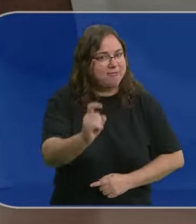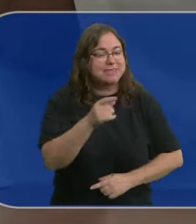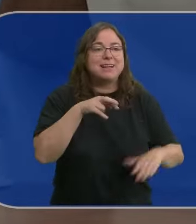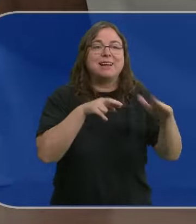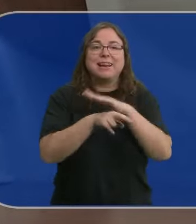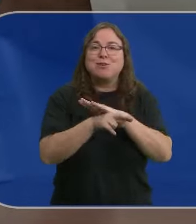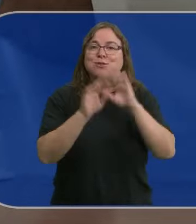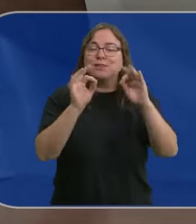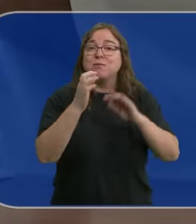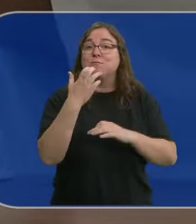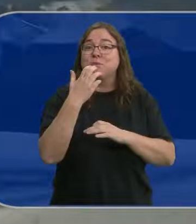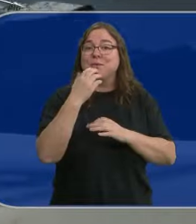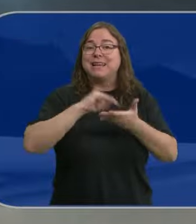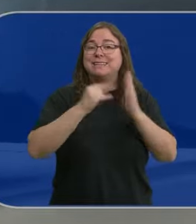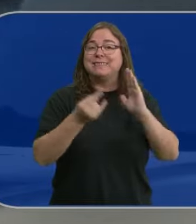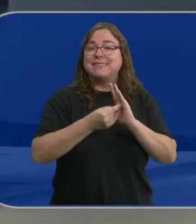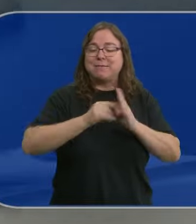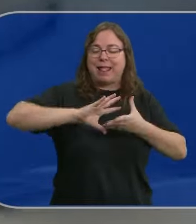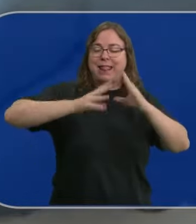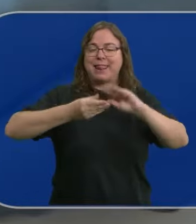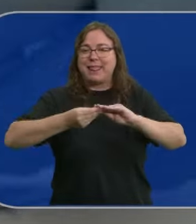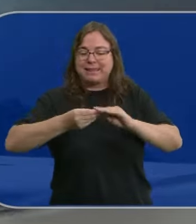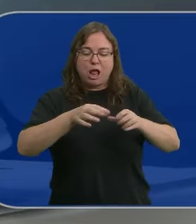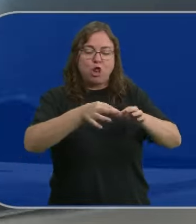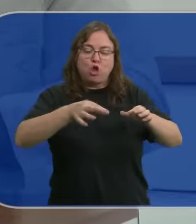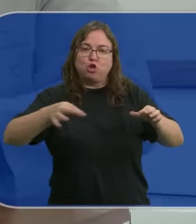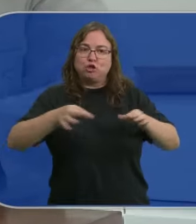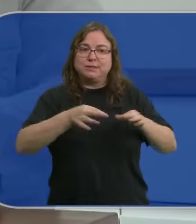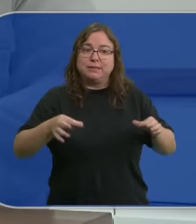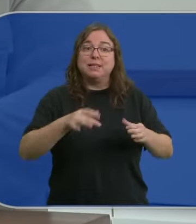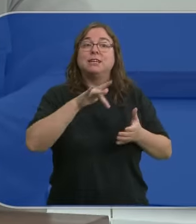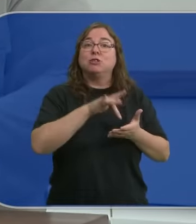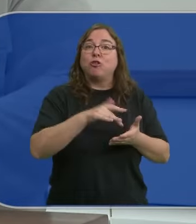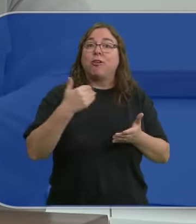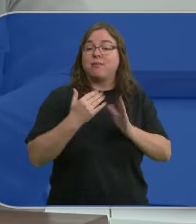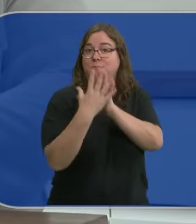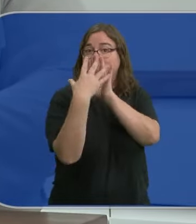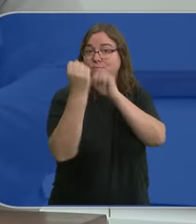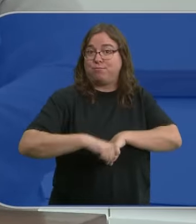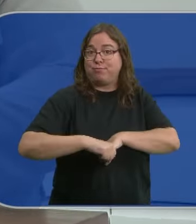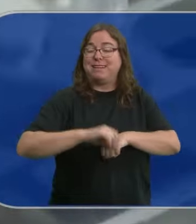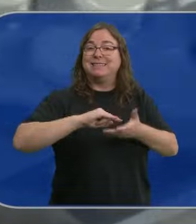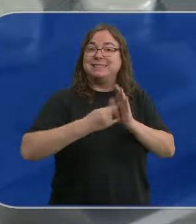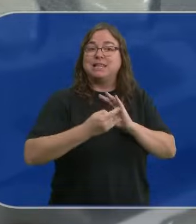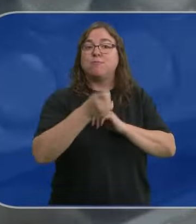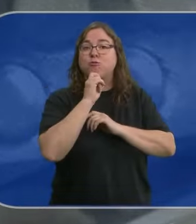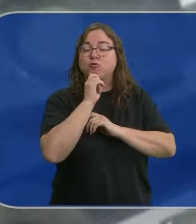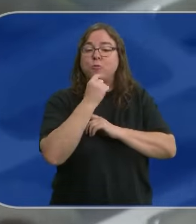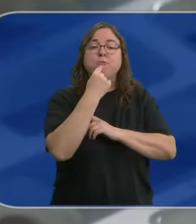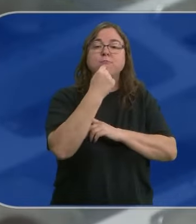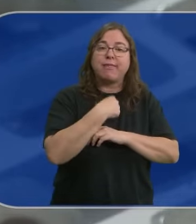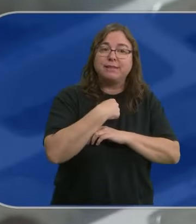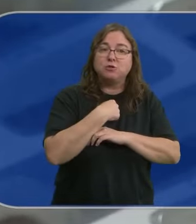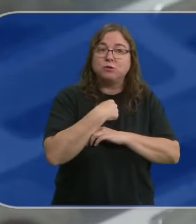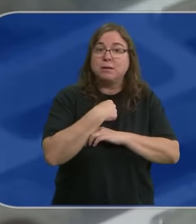con herramientas concretas, como el sistema personalizado de dosificación. Una vez acordado el sistema de tomas con lo que